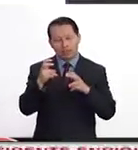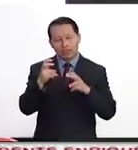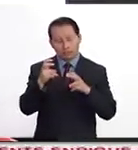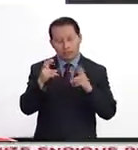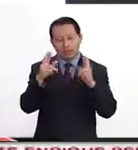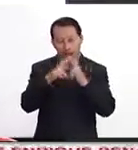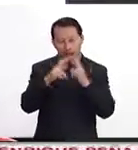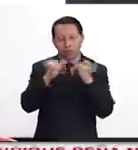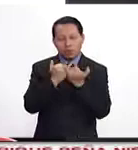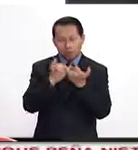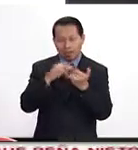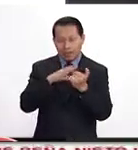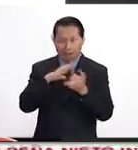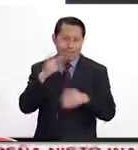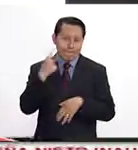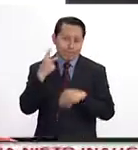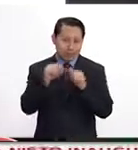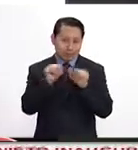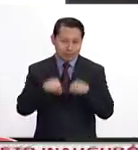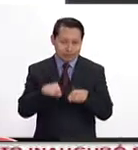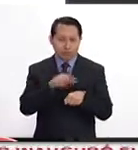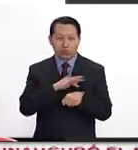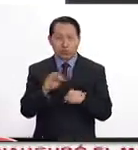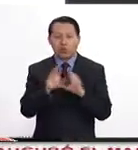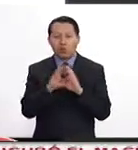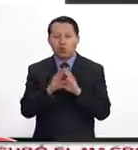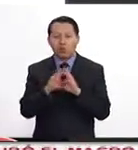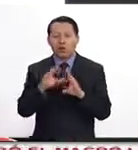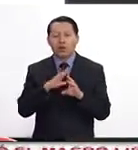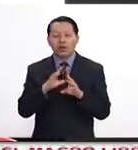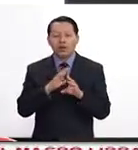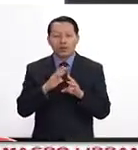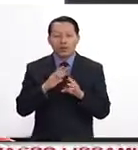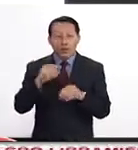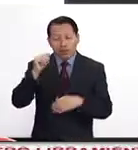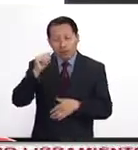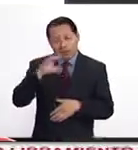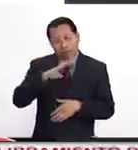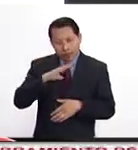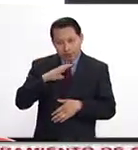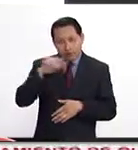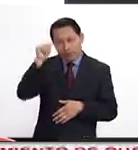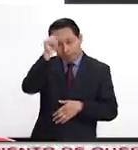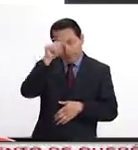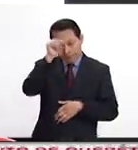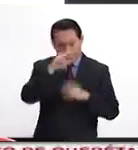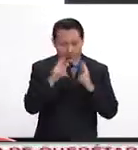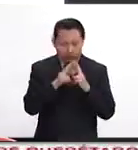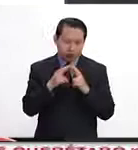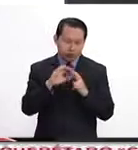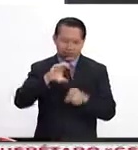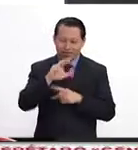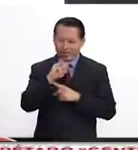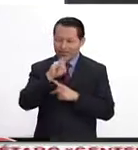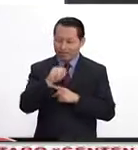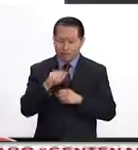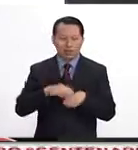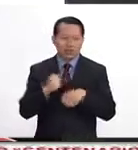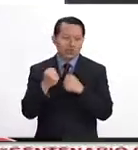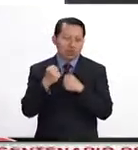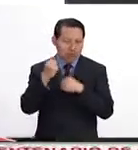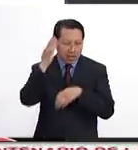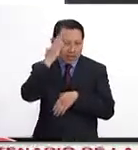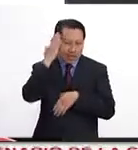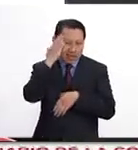está encaminado o creado para que el poder del clérigo chiita tenga gran predominancia. El líder supremo del